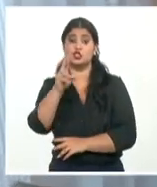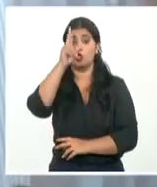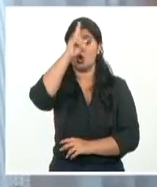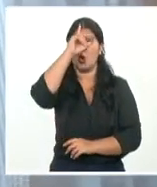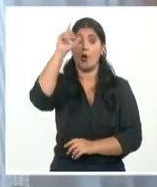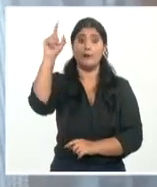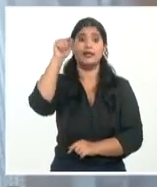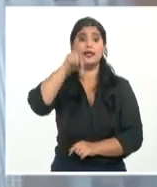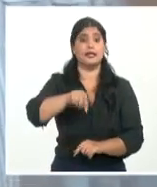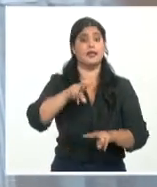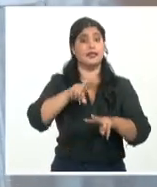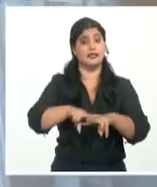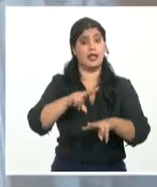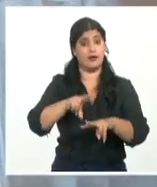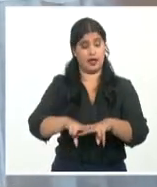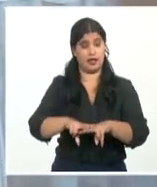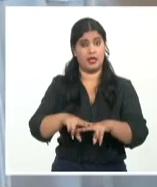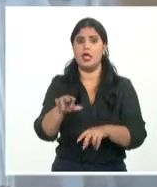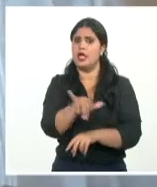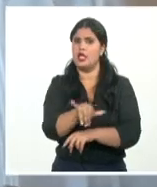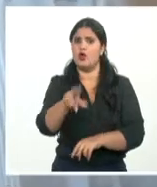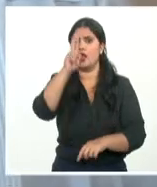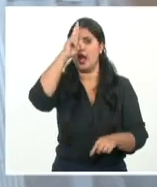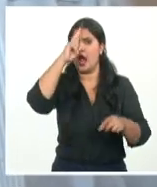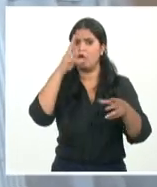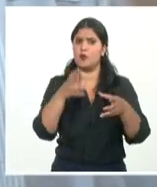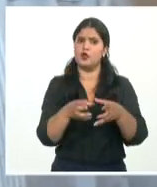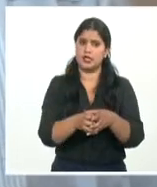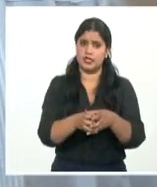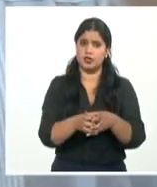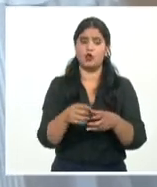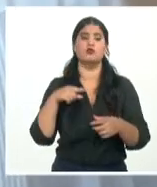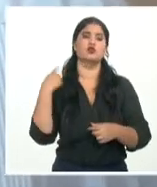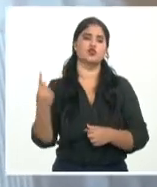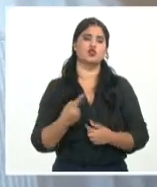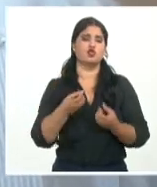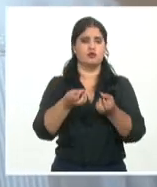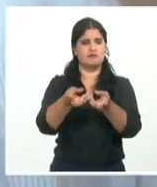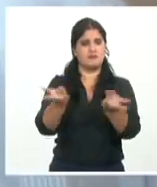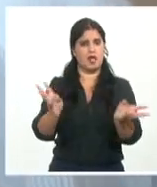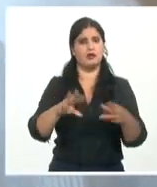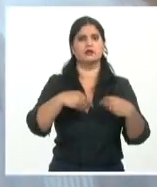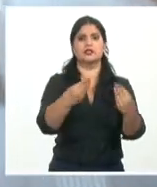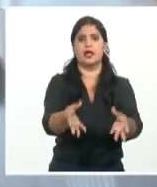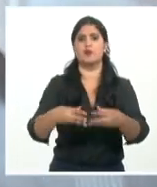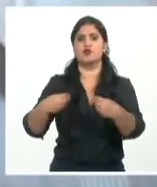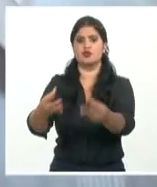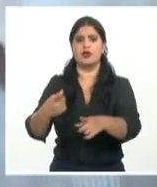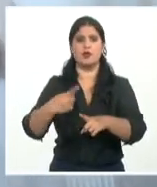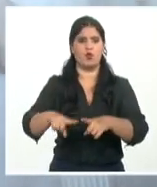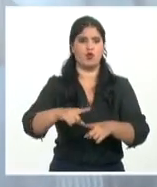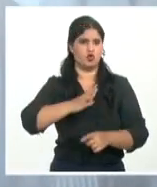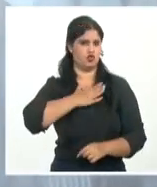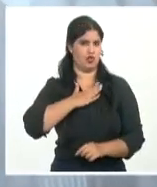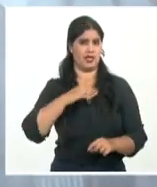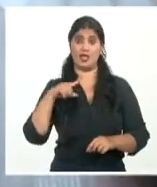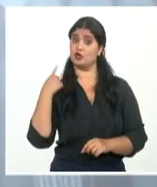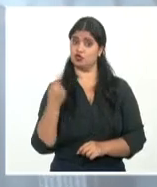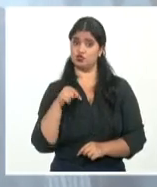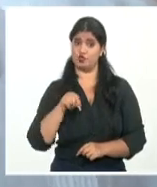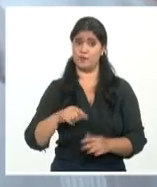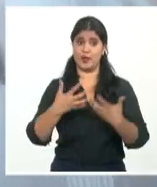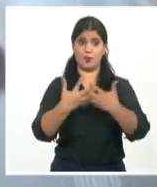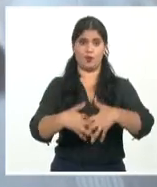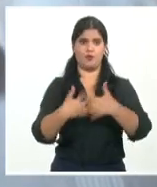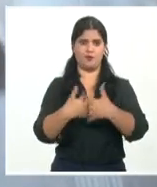policínicos de la ciudad, también se atendieron centros de aislamiento, que se le suministró recursos y se le transportó recursos hasta